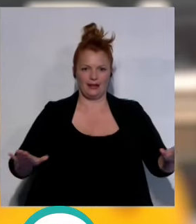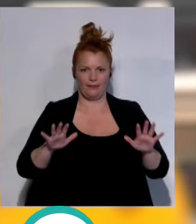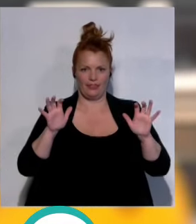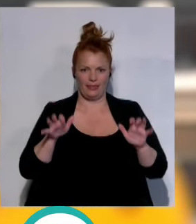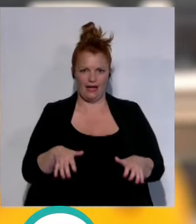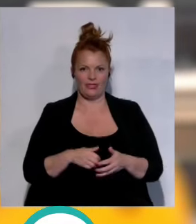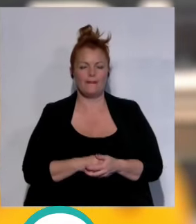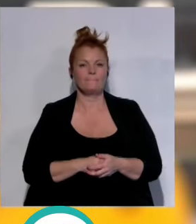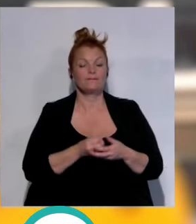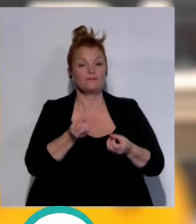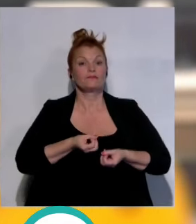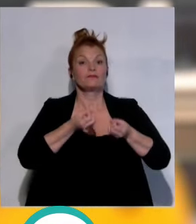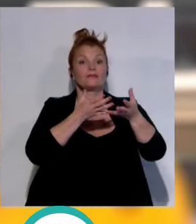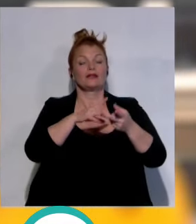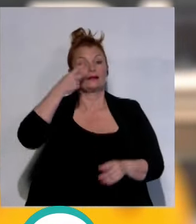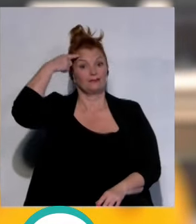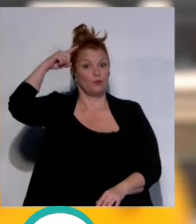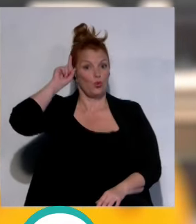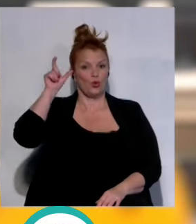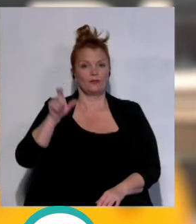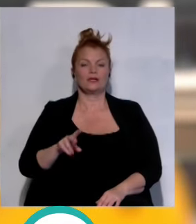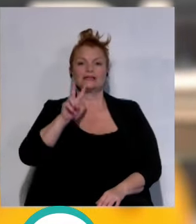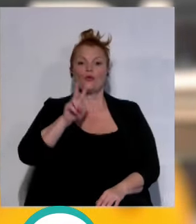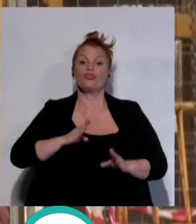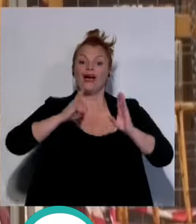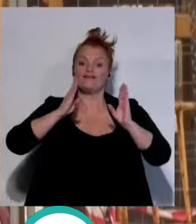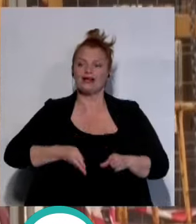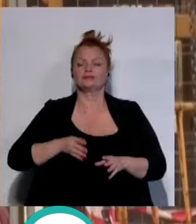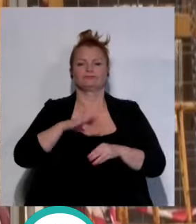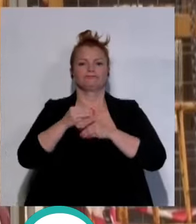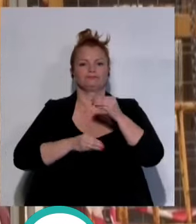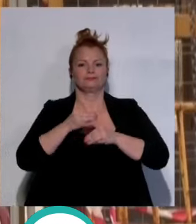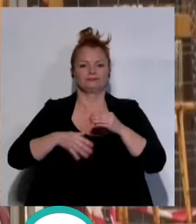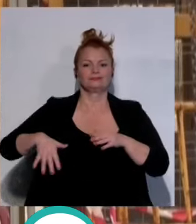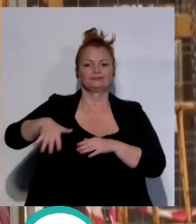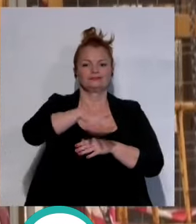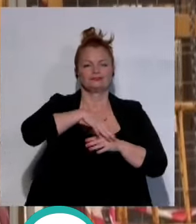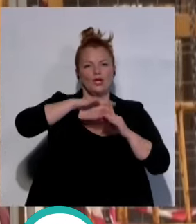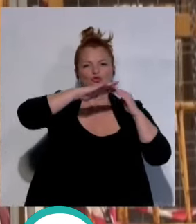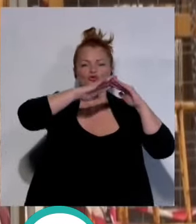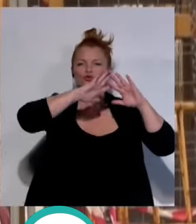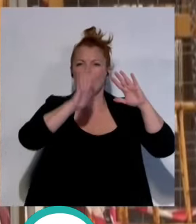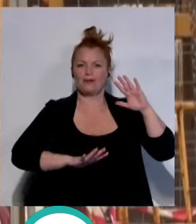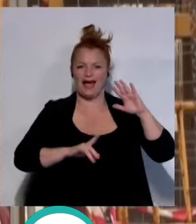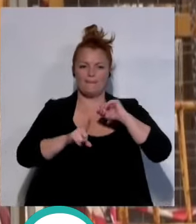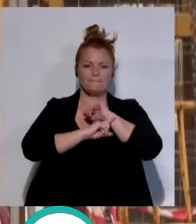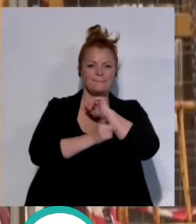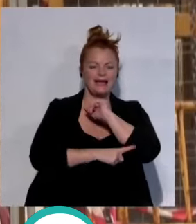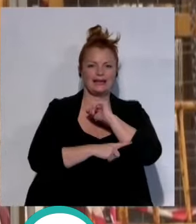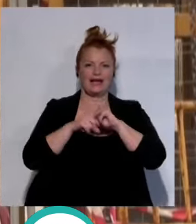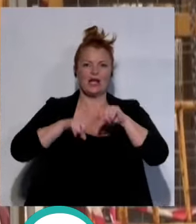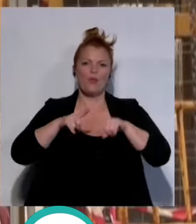Según ha anunciado el alcalde en una segunda fase se instalarán islas de sombra en estos parques y algunas